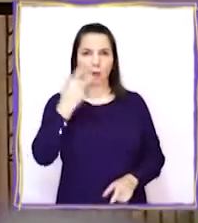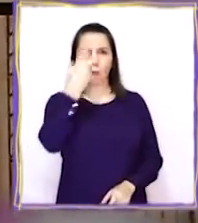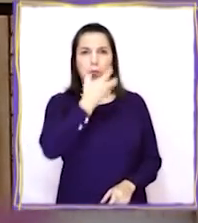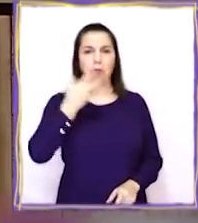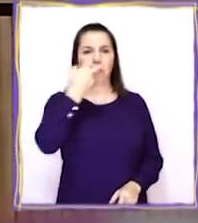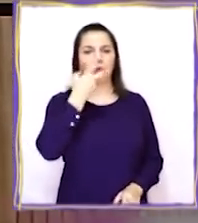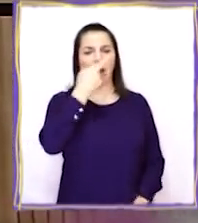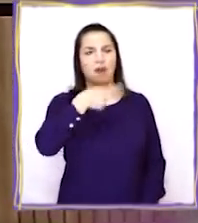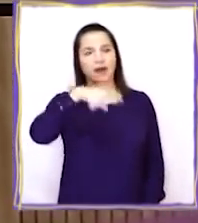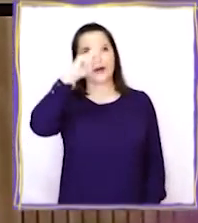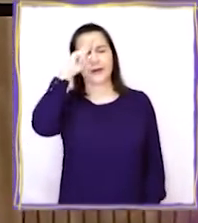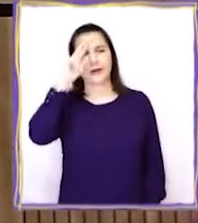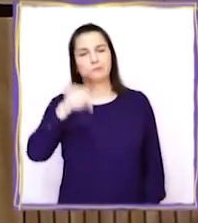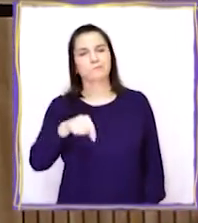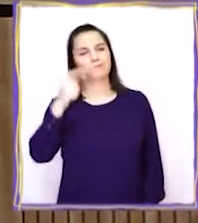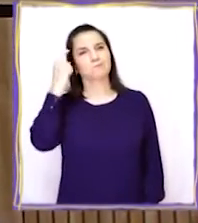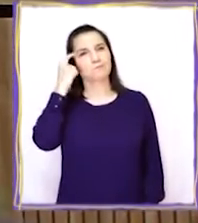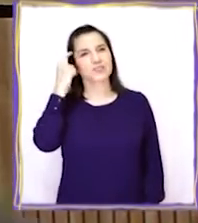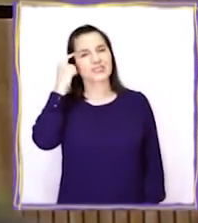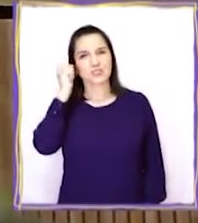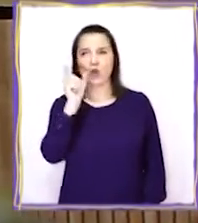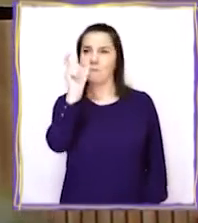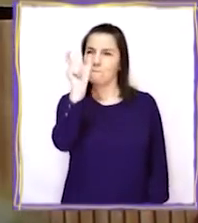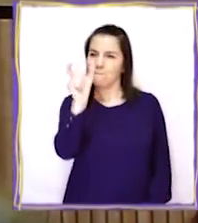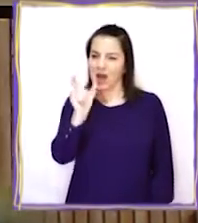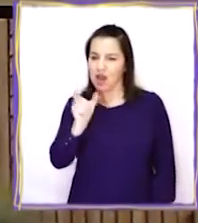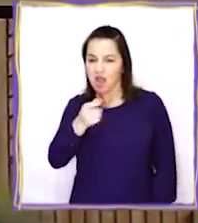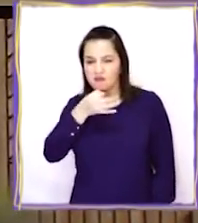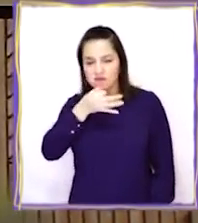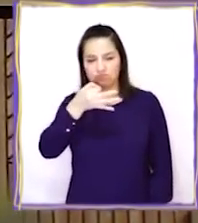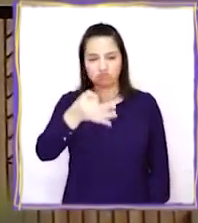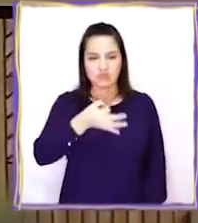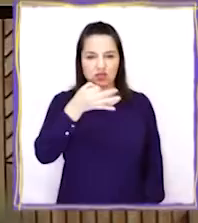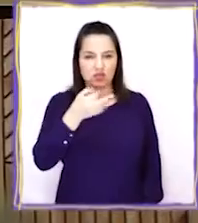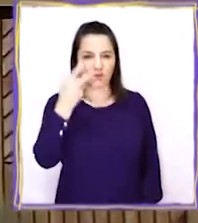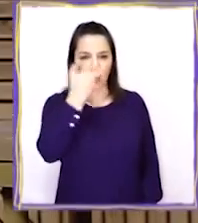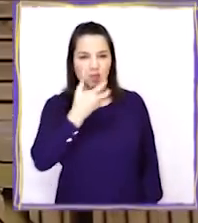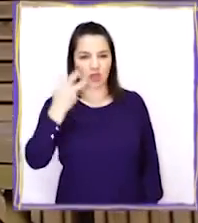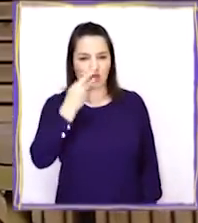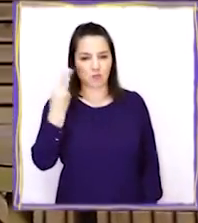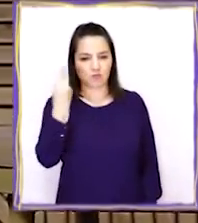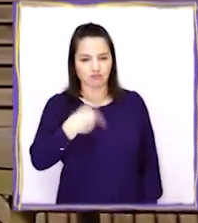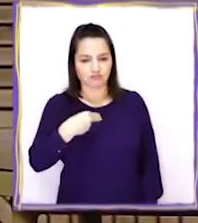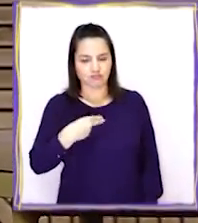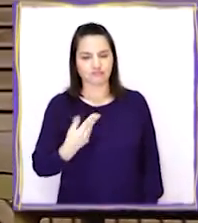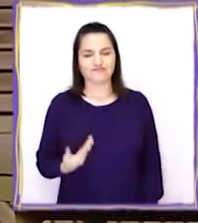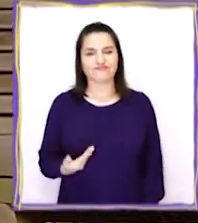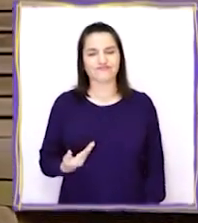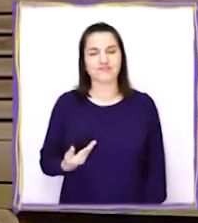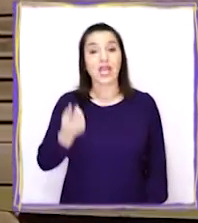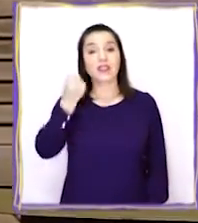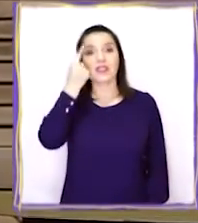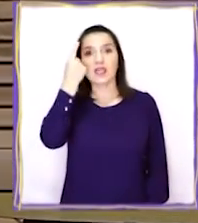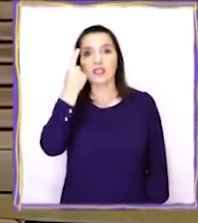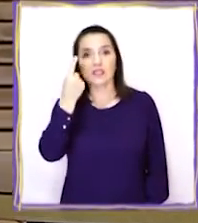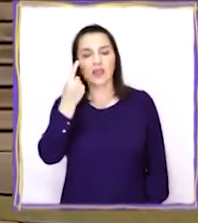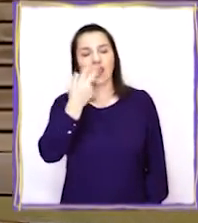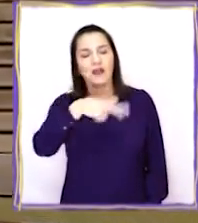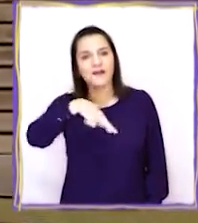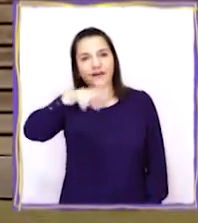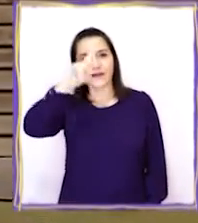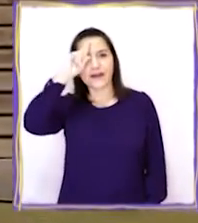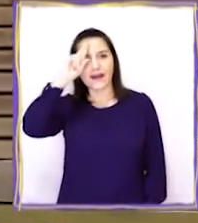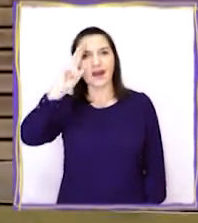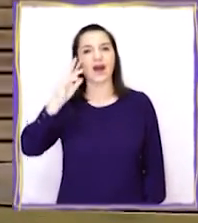quedé pensando en todo esto de las palabras y el idioma que hablamos. Y me di cuenta de algo muy